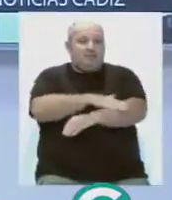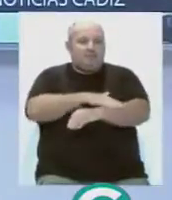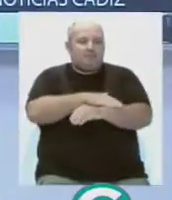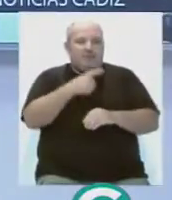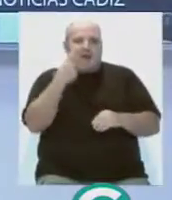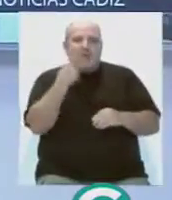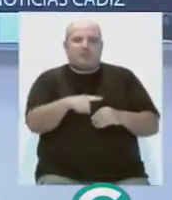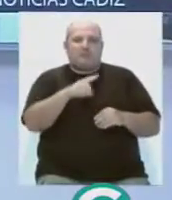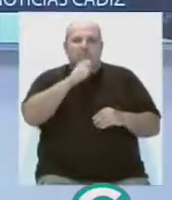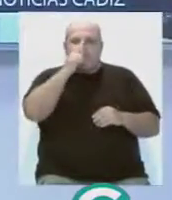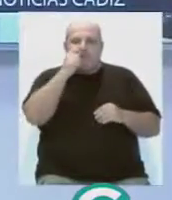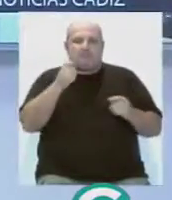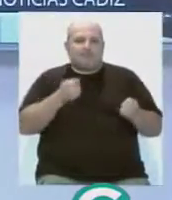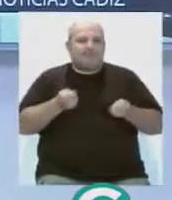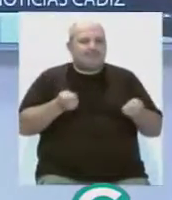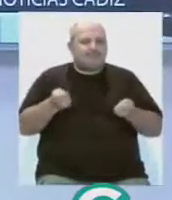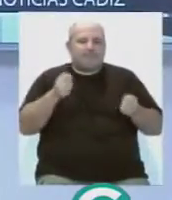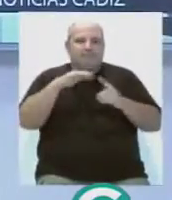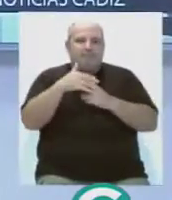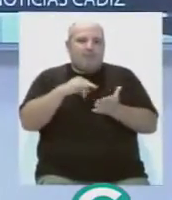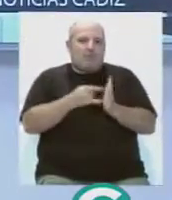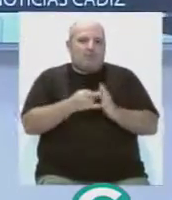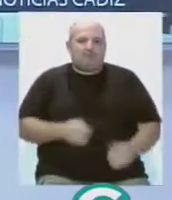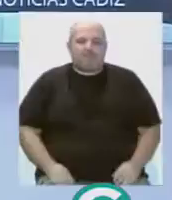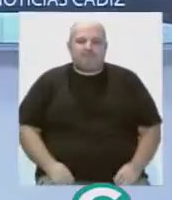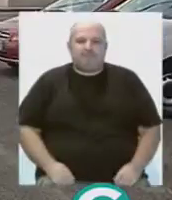acusan al PSOE de pretender atribuirse el proyecto.